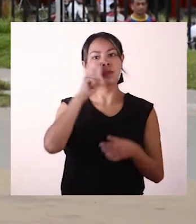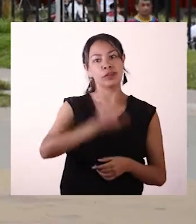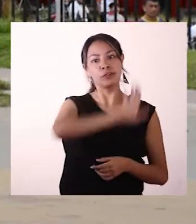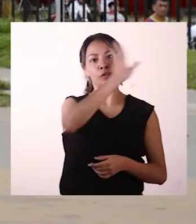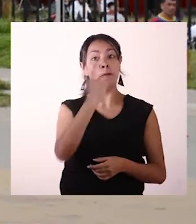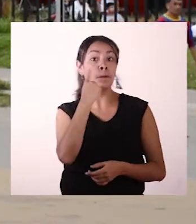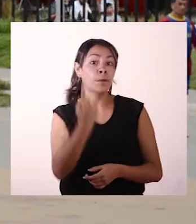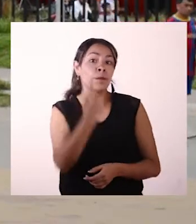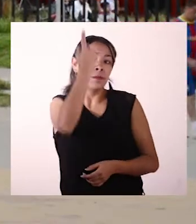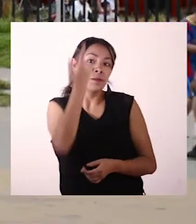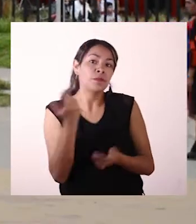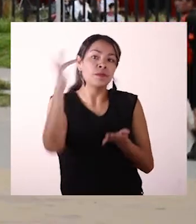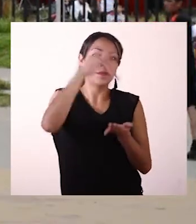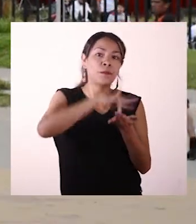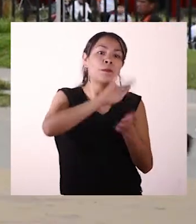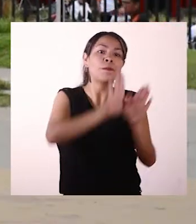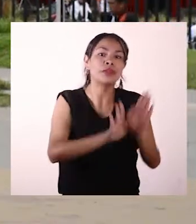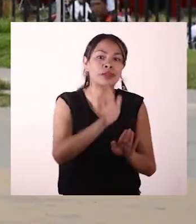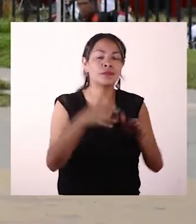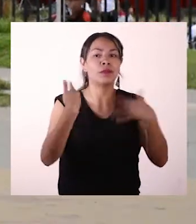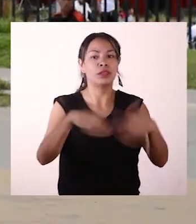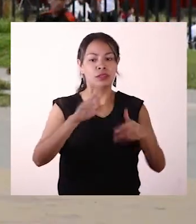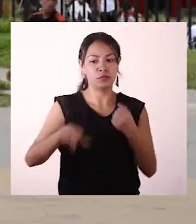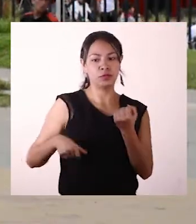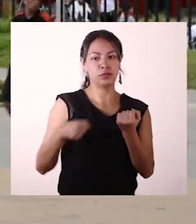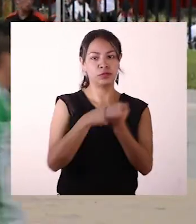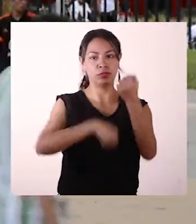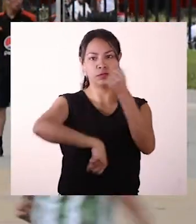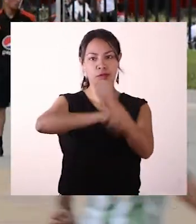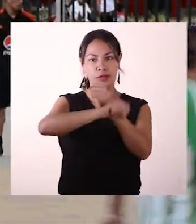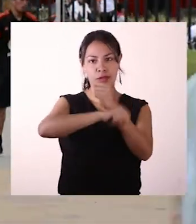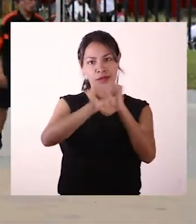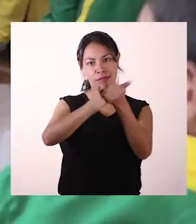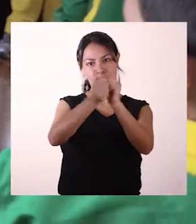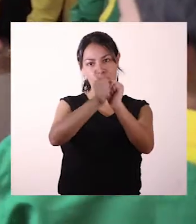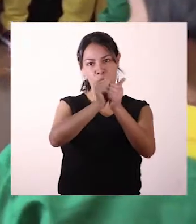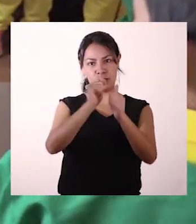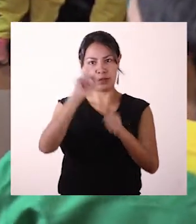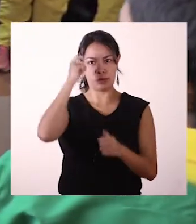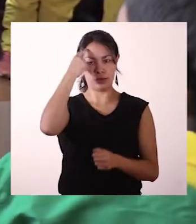mejor, la primera vez que participa y seguimos fortaleciendo el deporte desde nuestra gobernación.